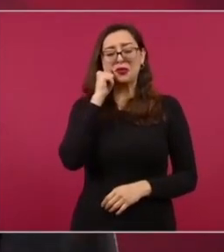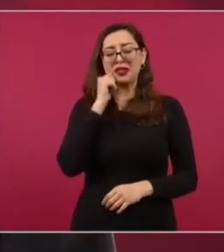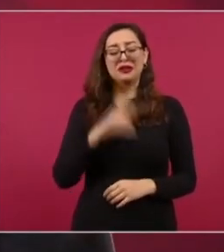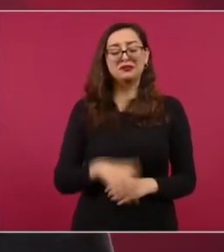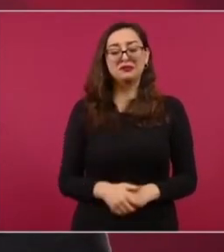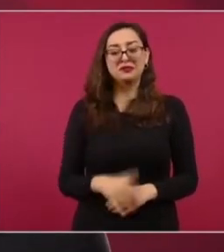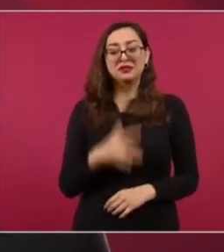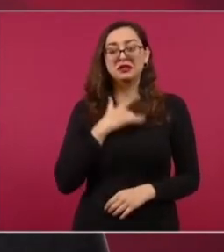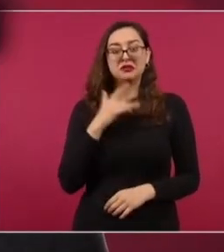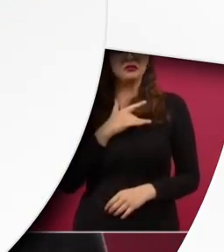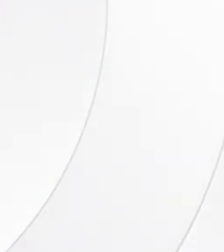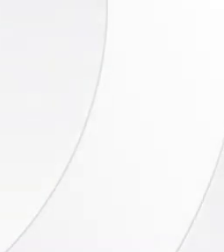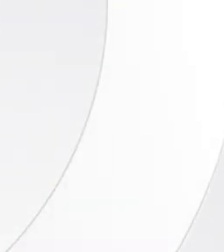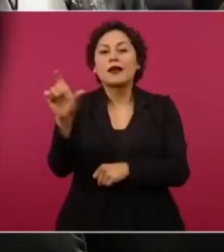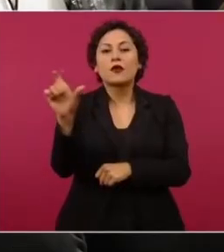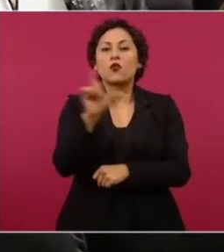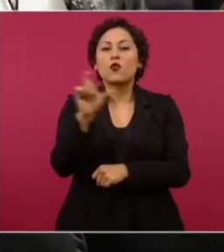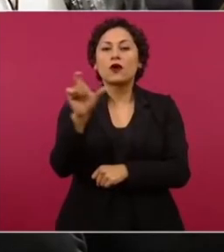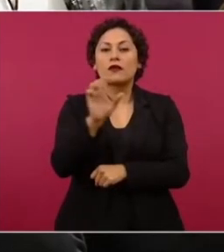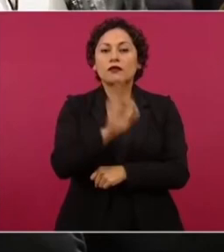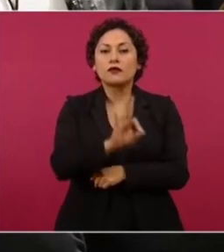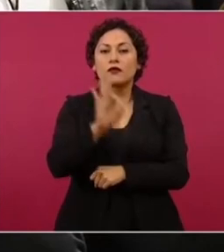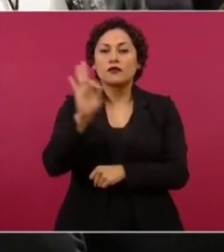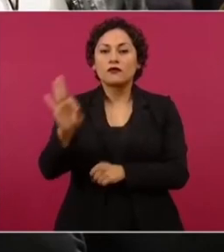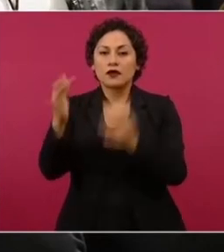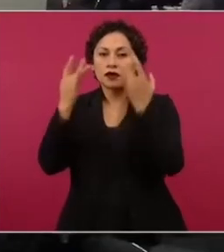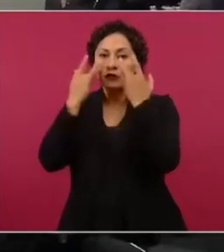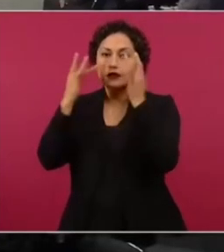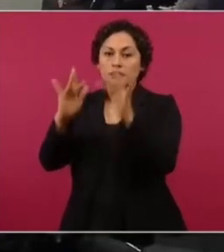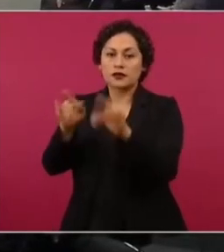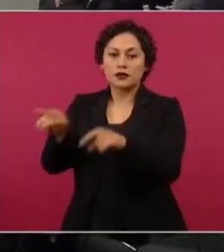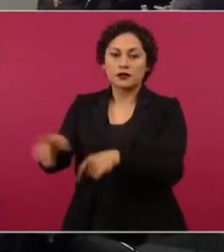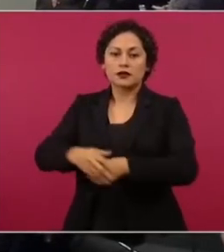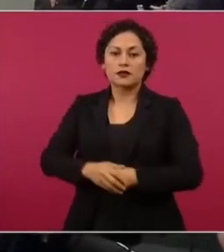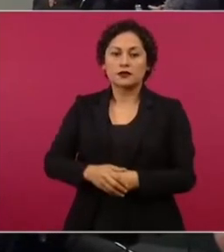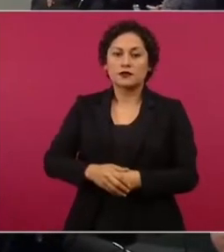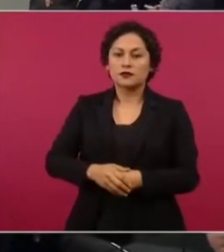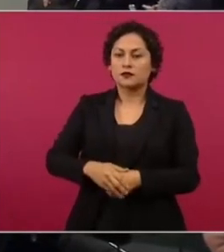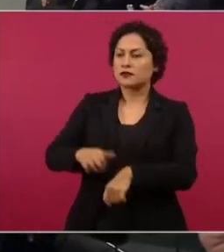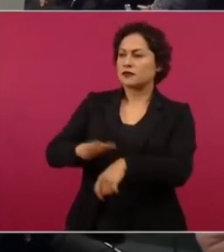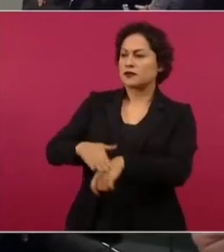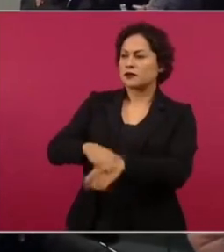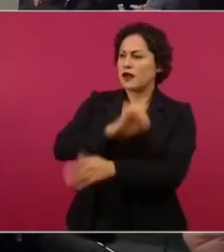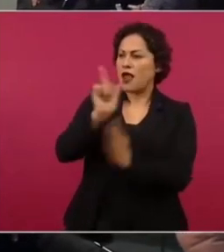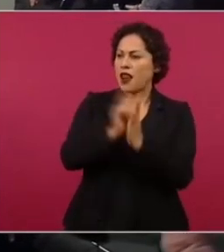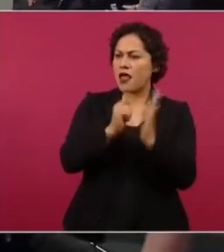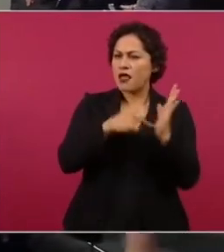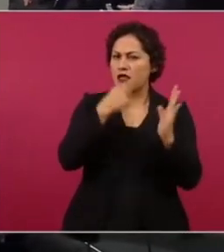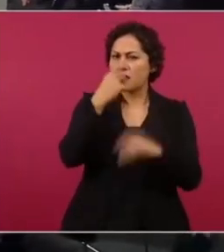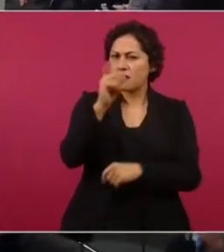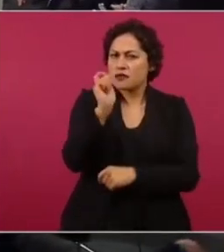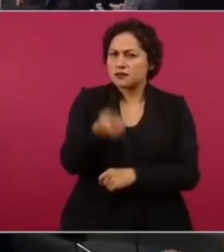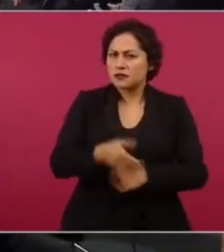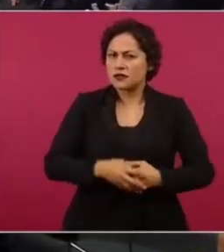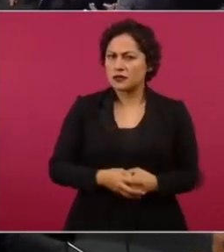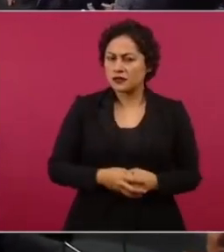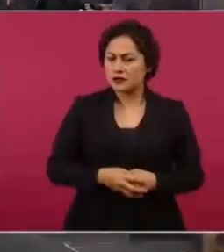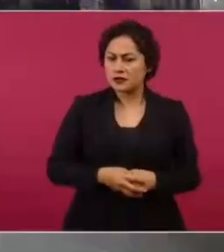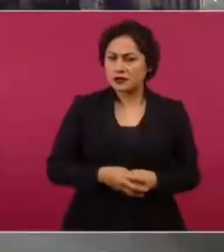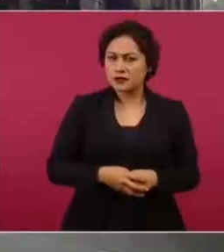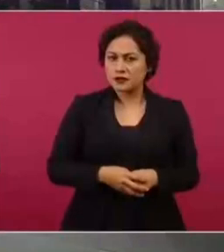hasta protege la gobernación para poder aspirar en eso el estatuto de